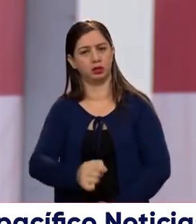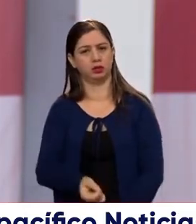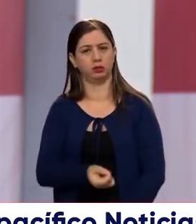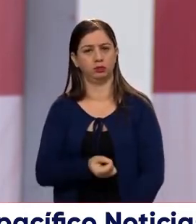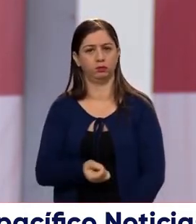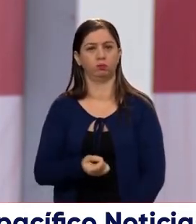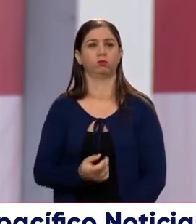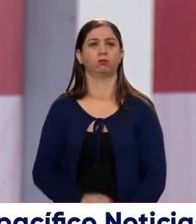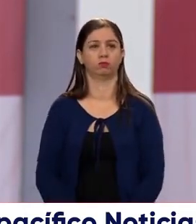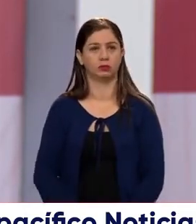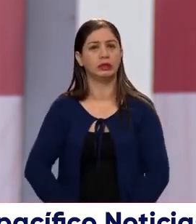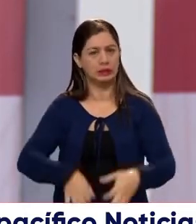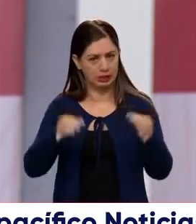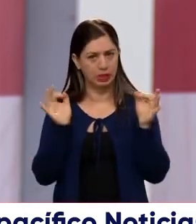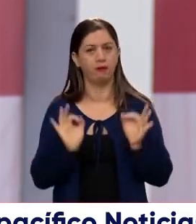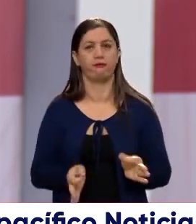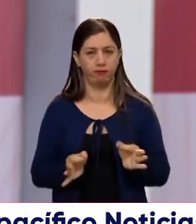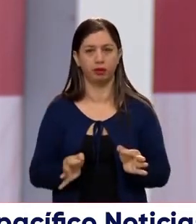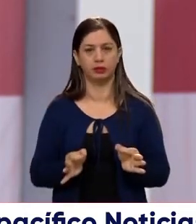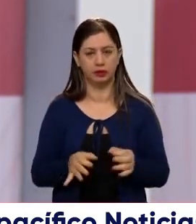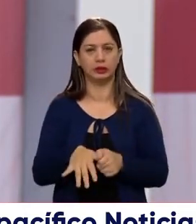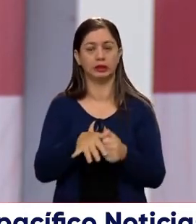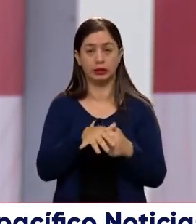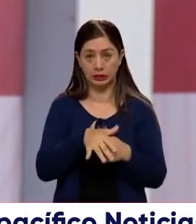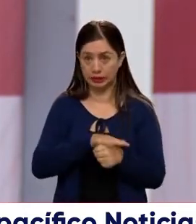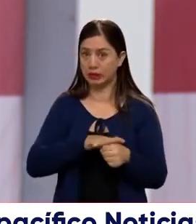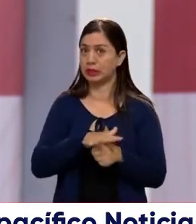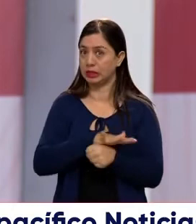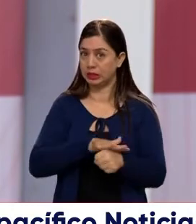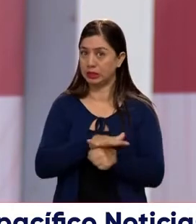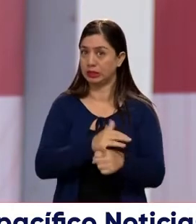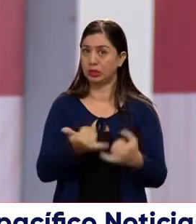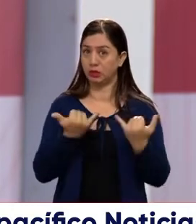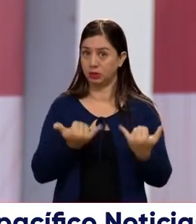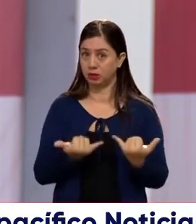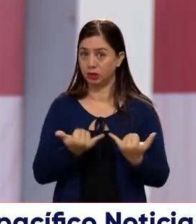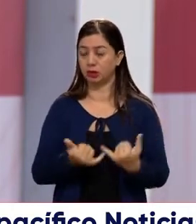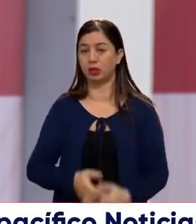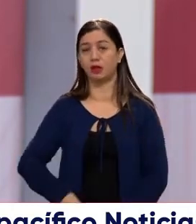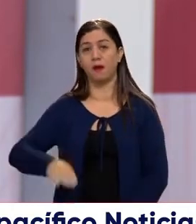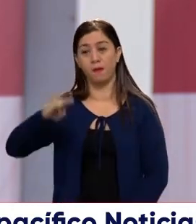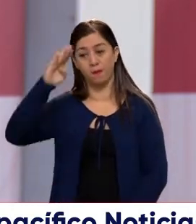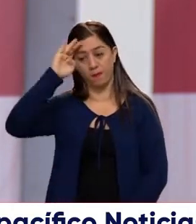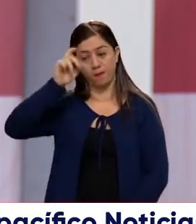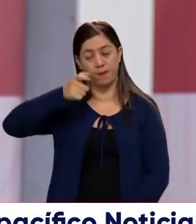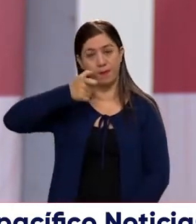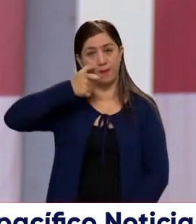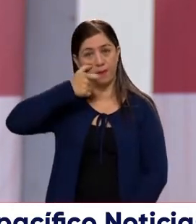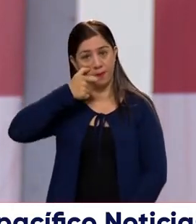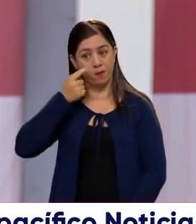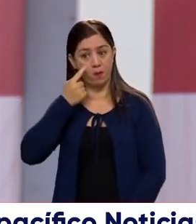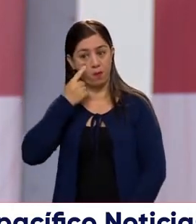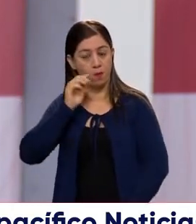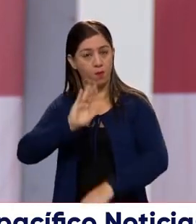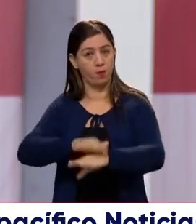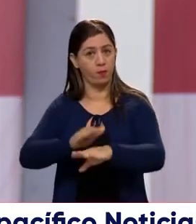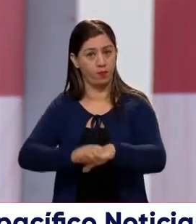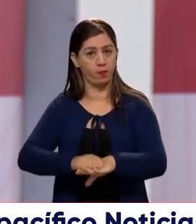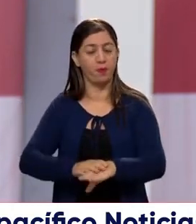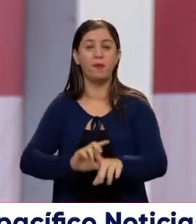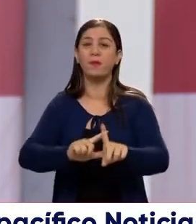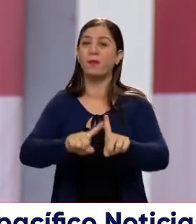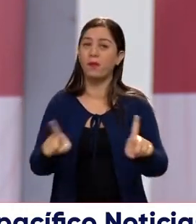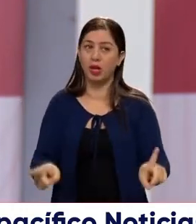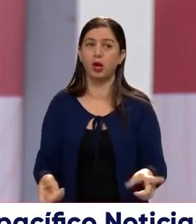pues de verdad, de verdad que esa es una situación que está latente en este momento y en la que las autoridades deben de estar muy pendientes. Pero el